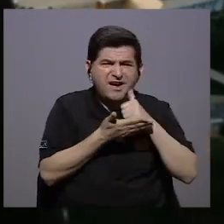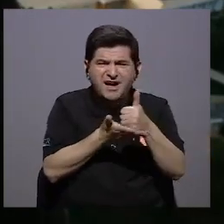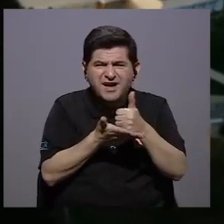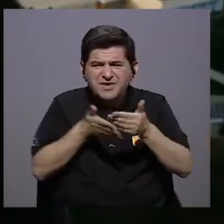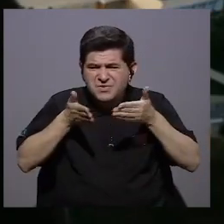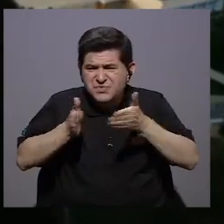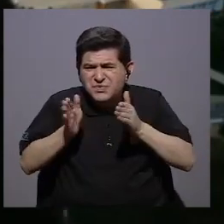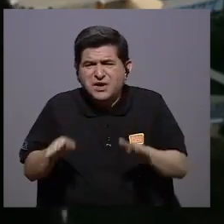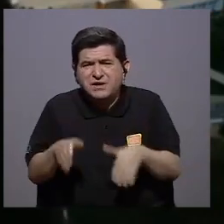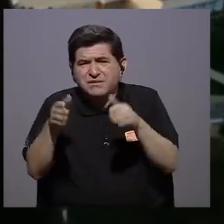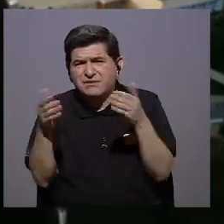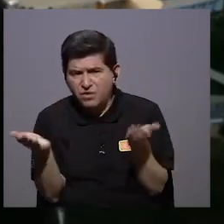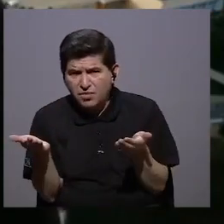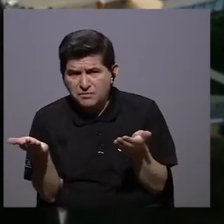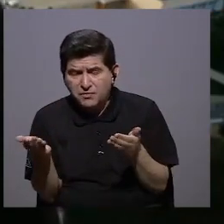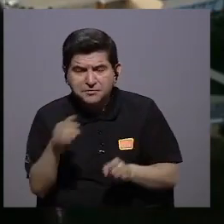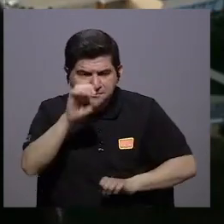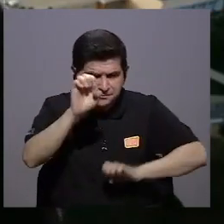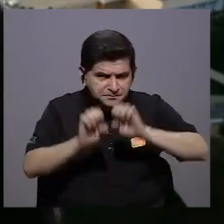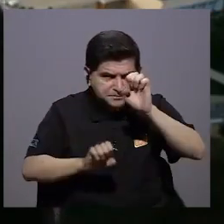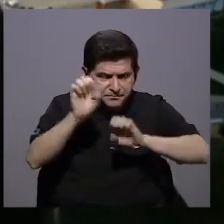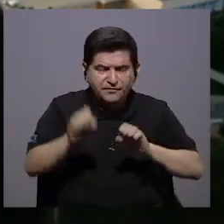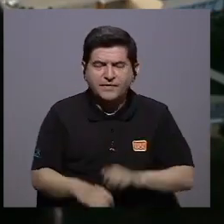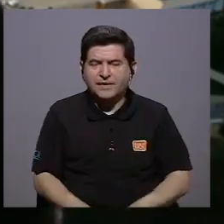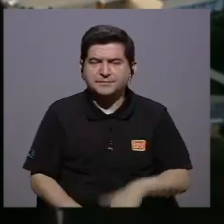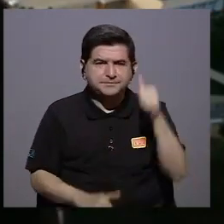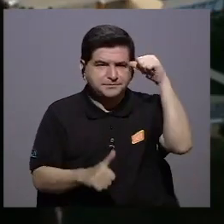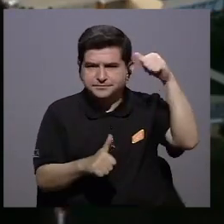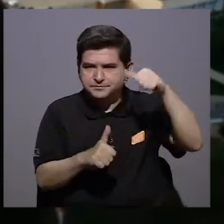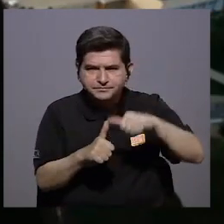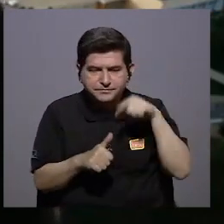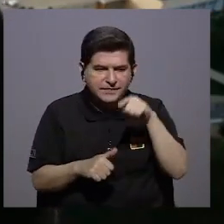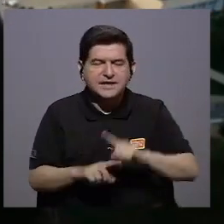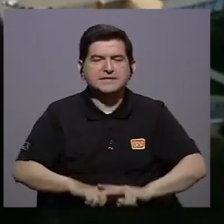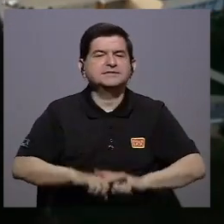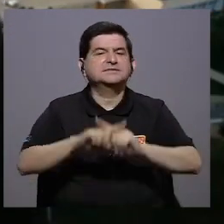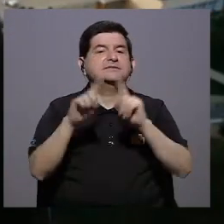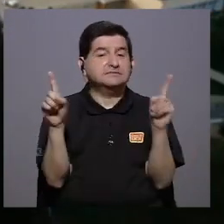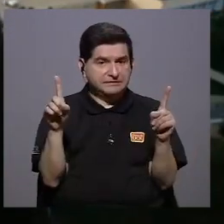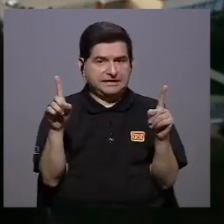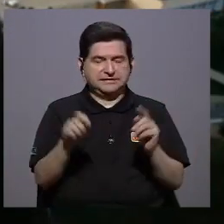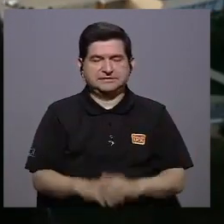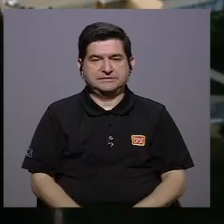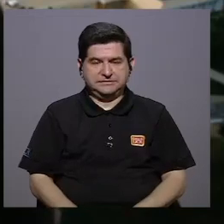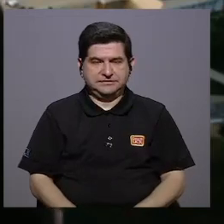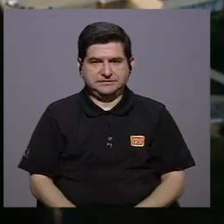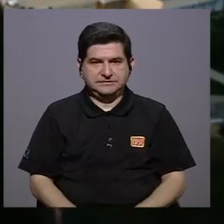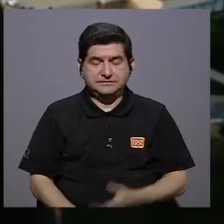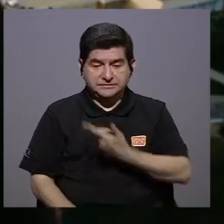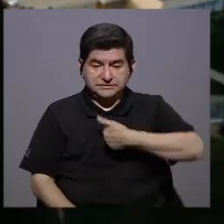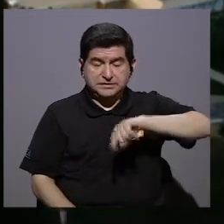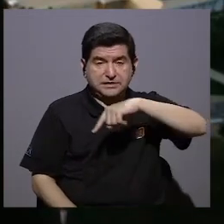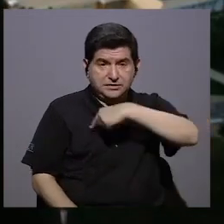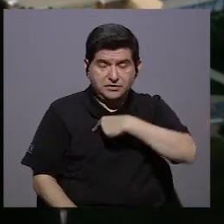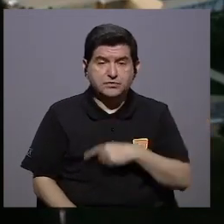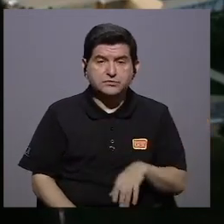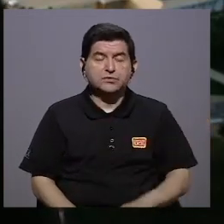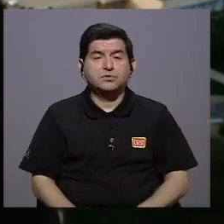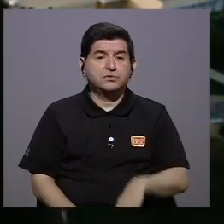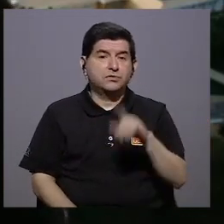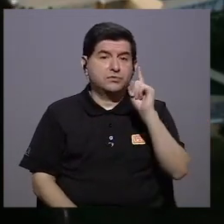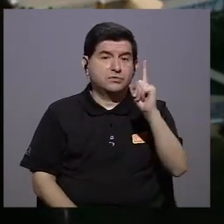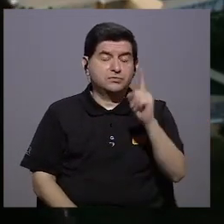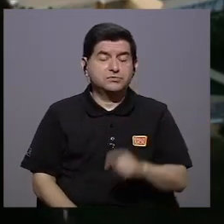escribir, ¿cómo va a enseñar a sus hijos? ¿Cómo les va a apoyar? Entonces, si evaluamos sin tener en cuenta esas diferencias, oye,